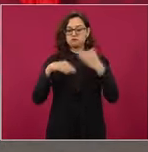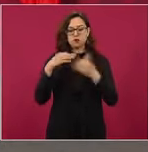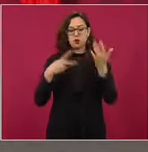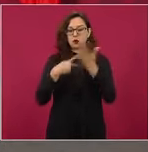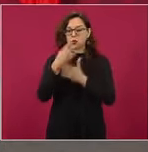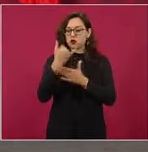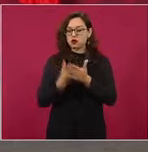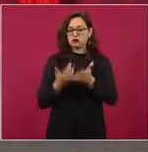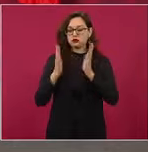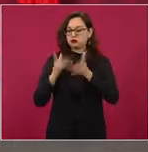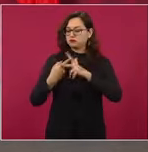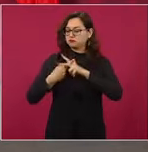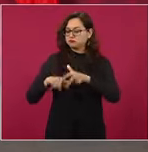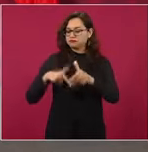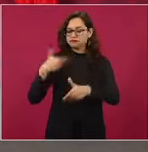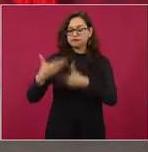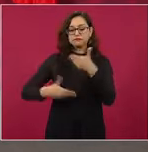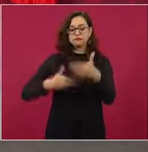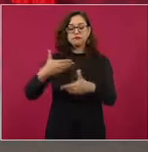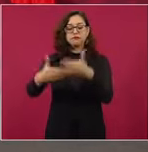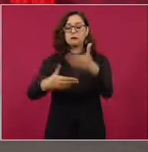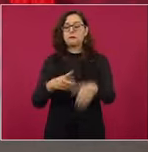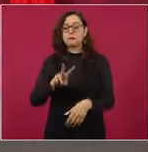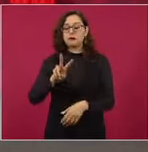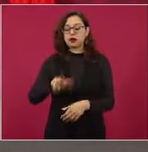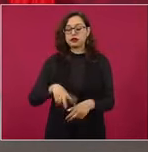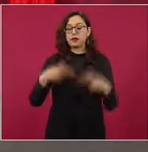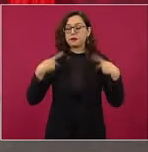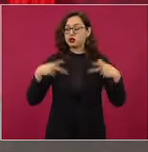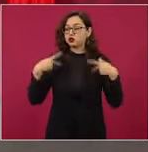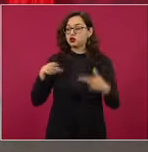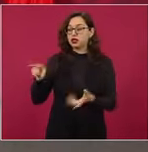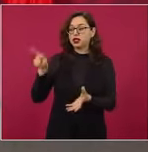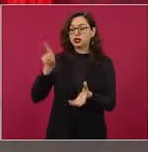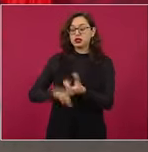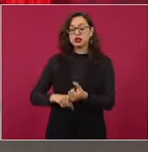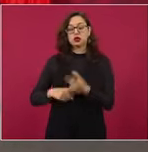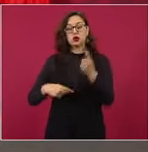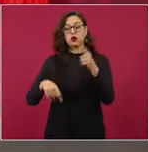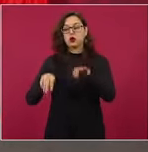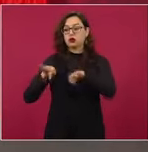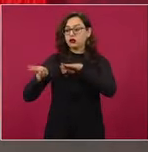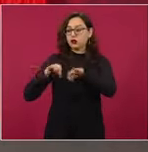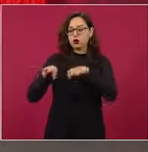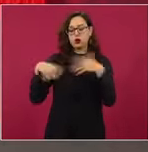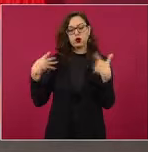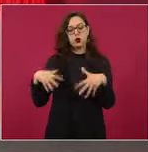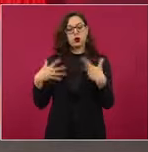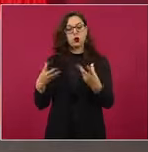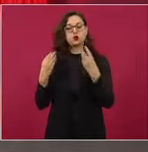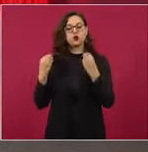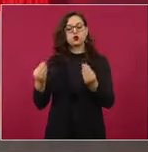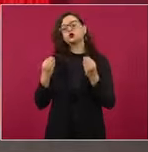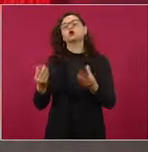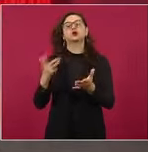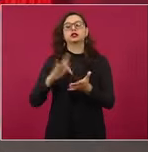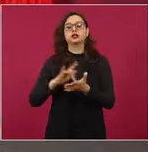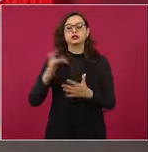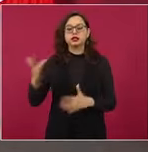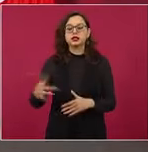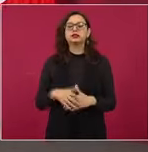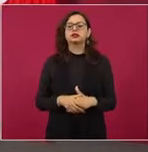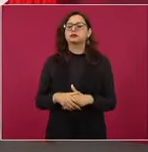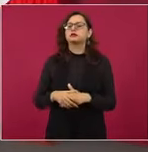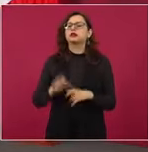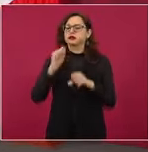constructivo. Entonces, agradecerle mucho a todos los trabajadores, transportistas, las empresas.